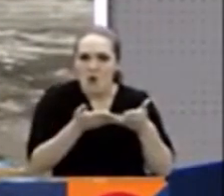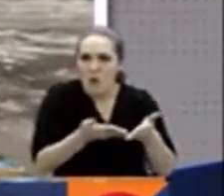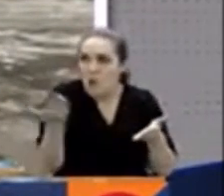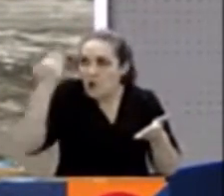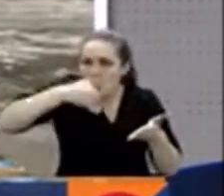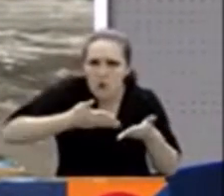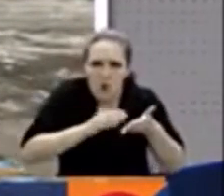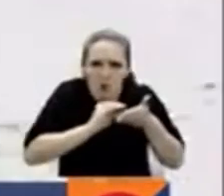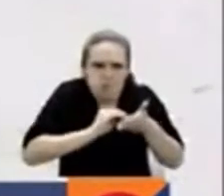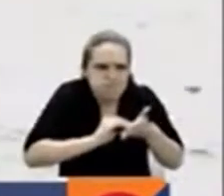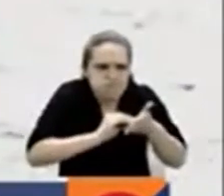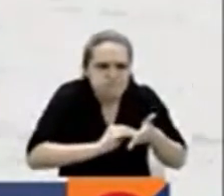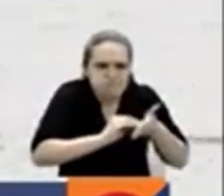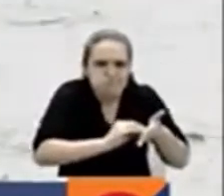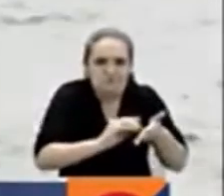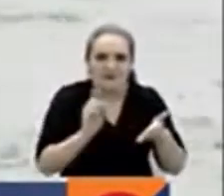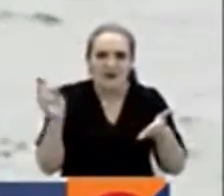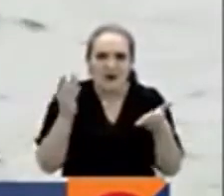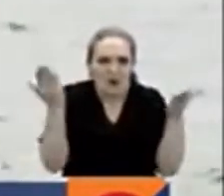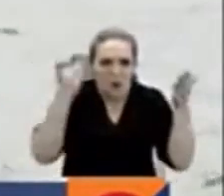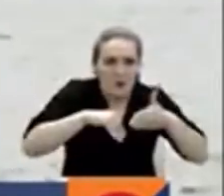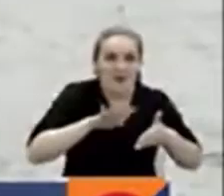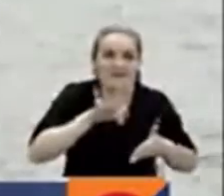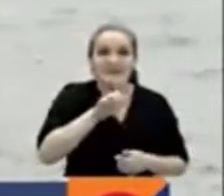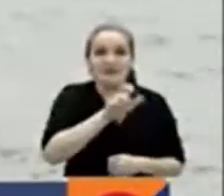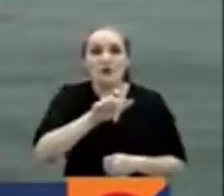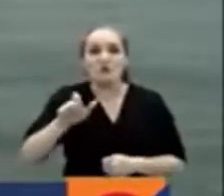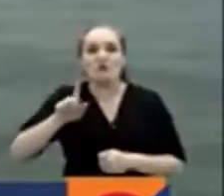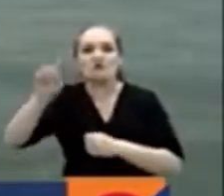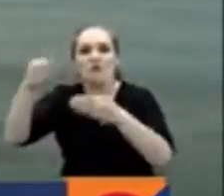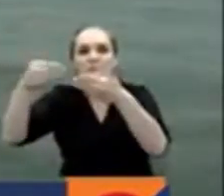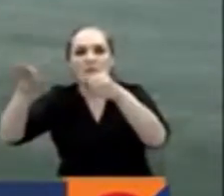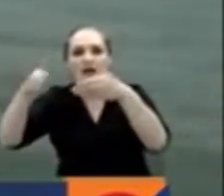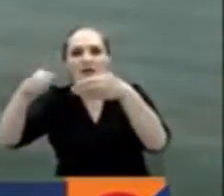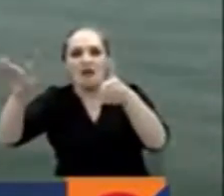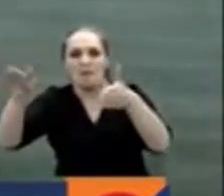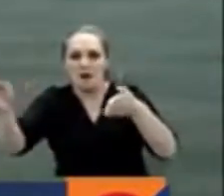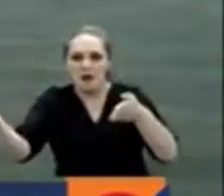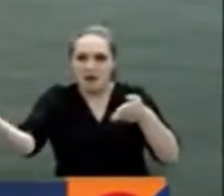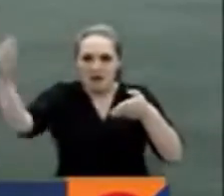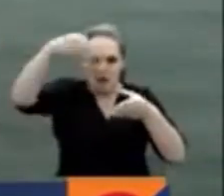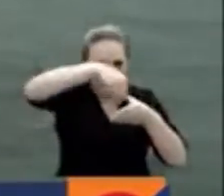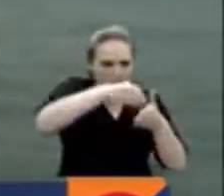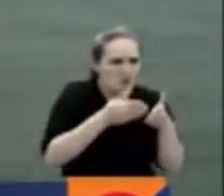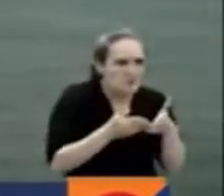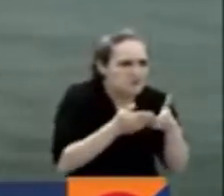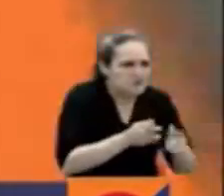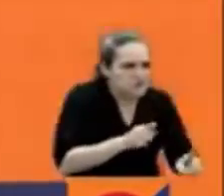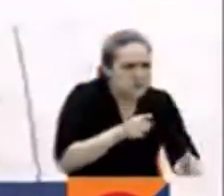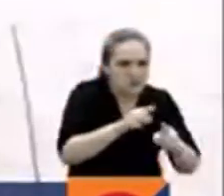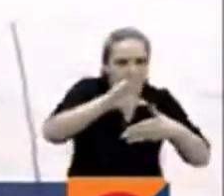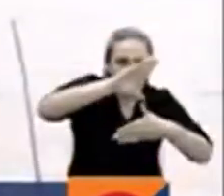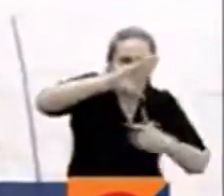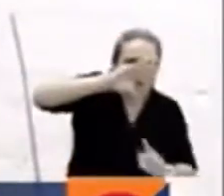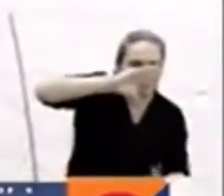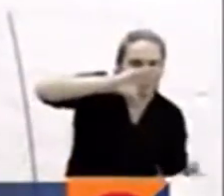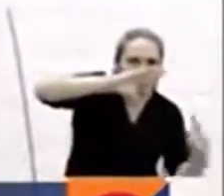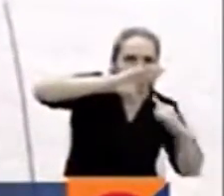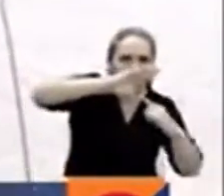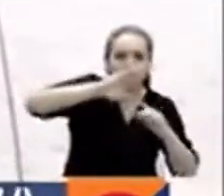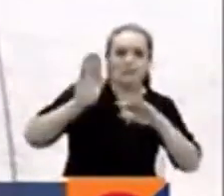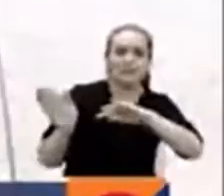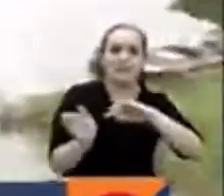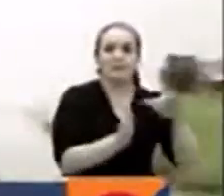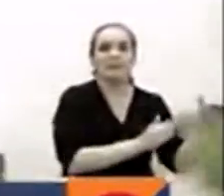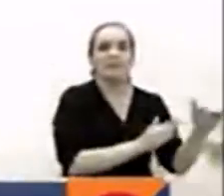estupefacientes eran transportados por cinco sujetos de nacionalidad panameña a bordo de una embarcación con destino a Centroamérica. Fue hallado el cuerpo